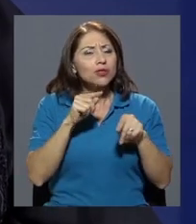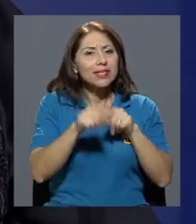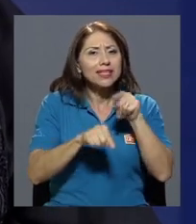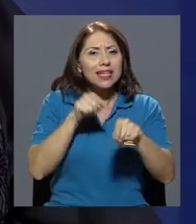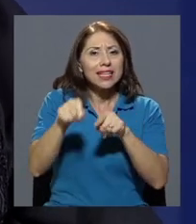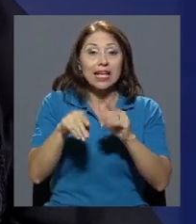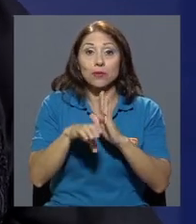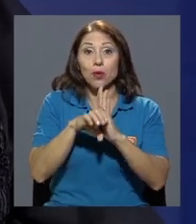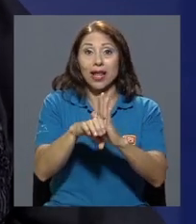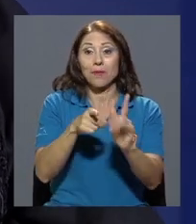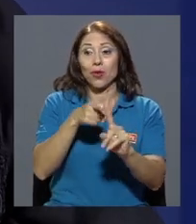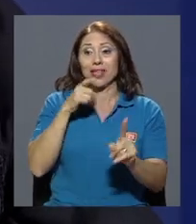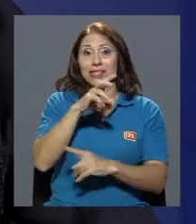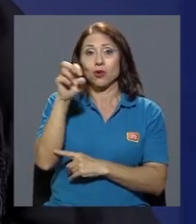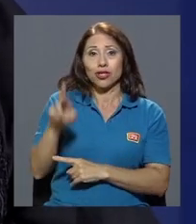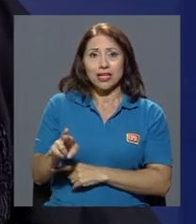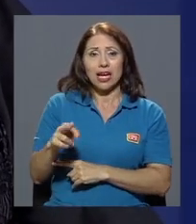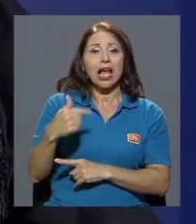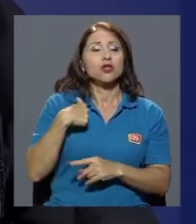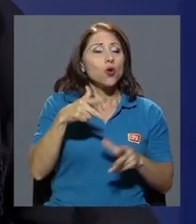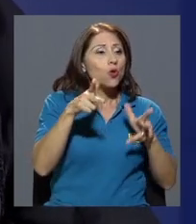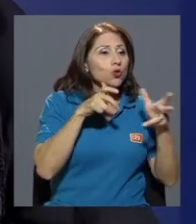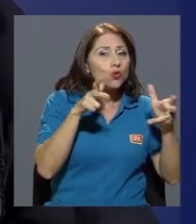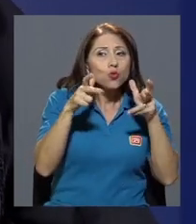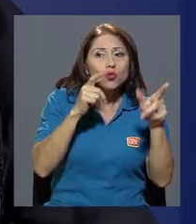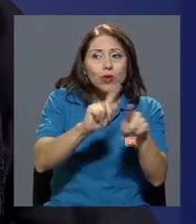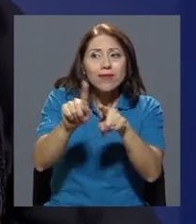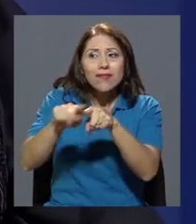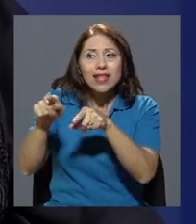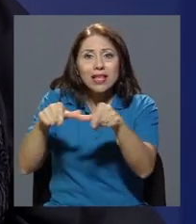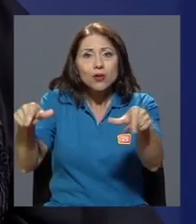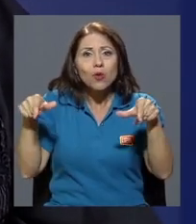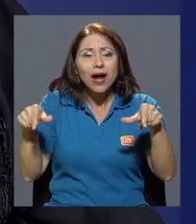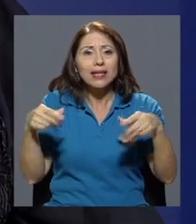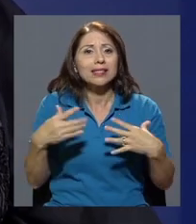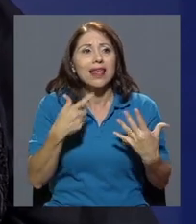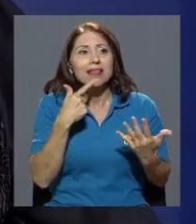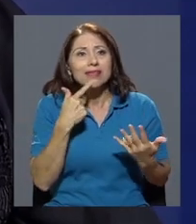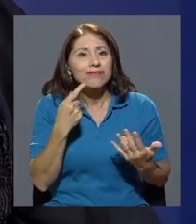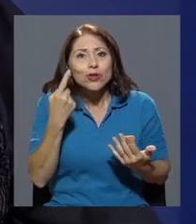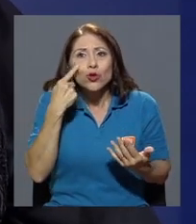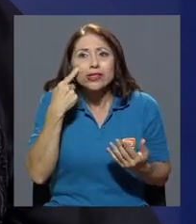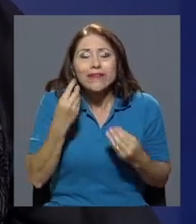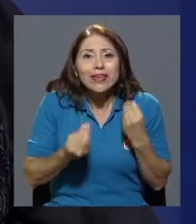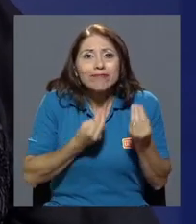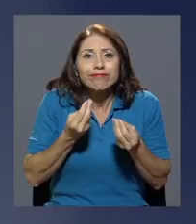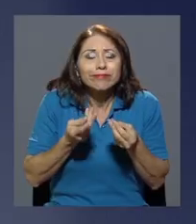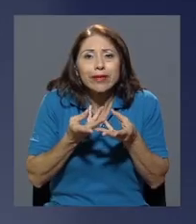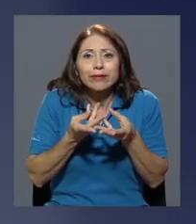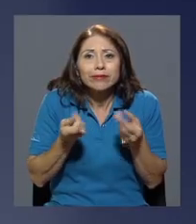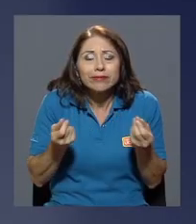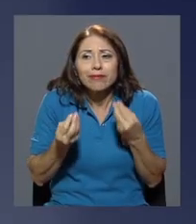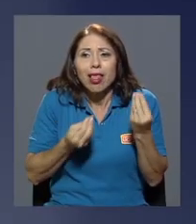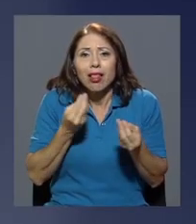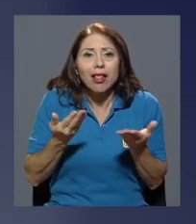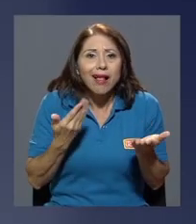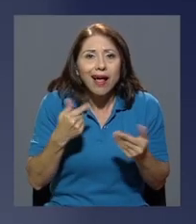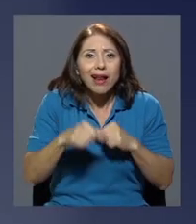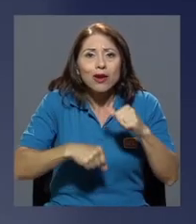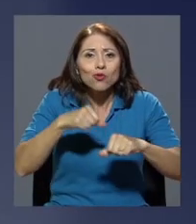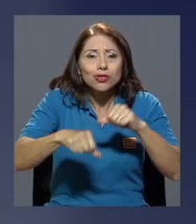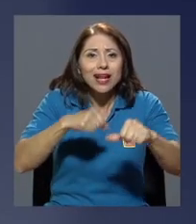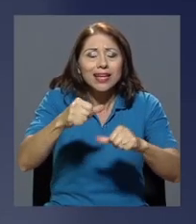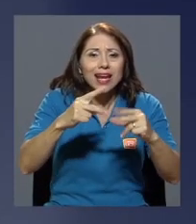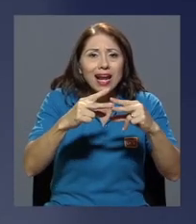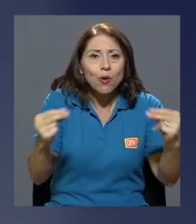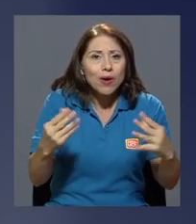críticas, por ejemplo, desde Costa Rica, lo escucho de diferentes espacios, que no se ve ni pie ni cabeza a la lucha nicaragüense,